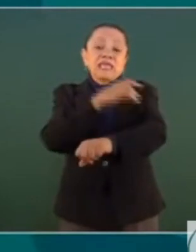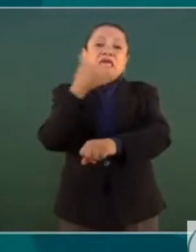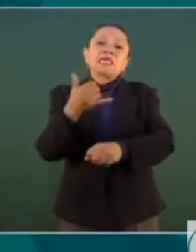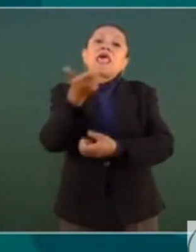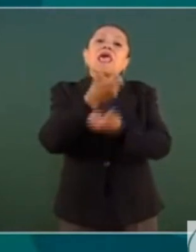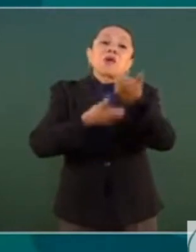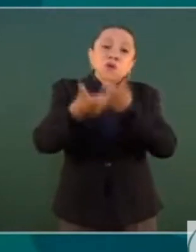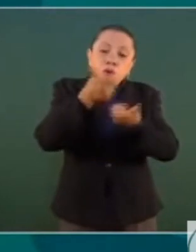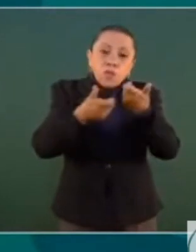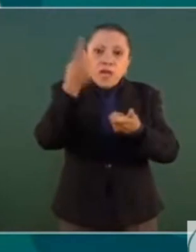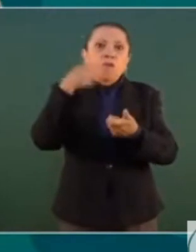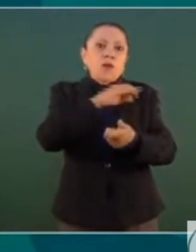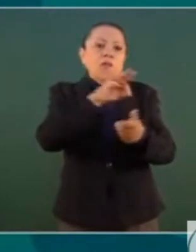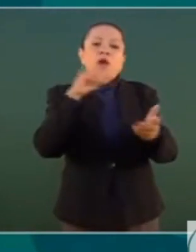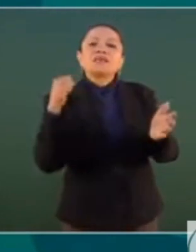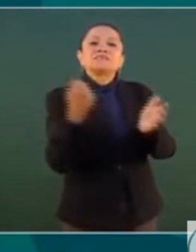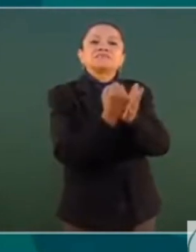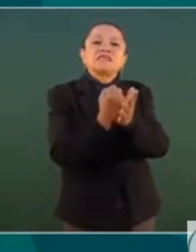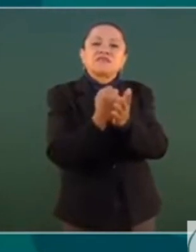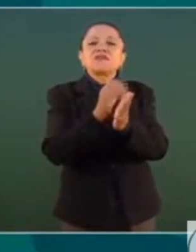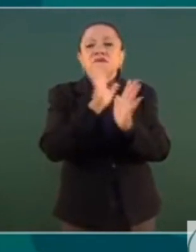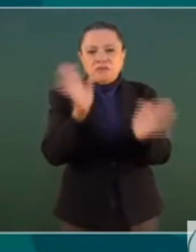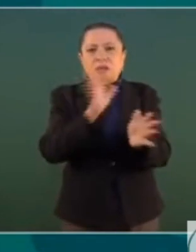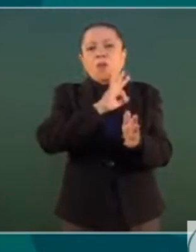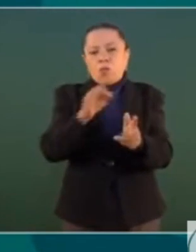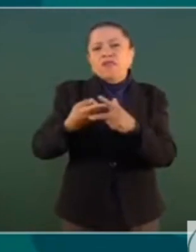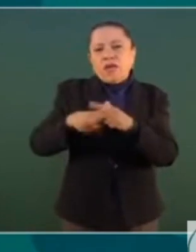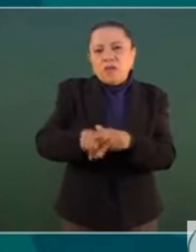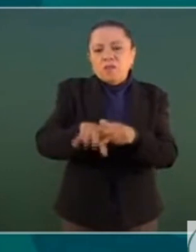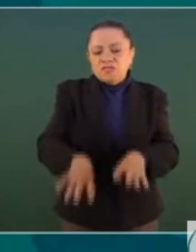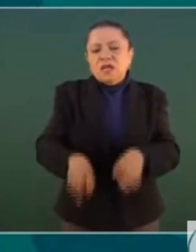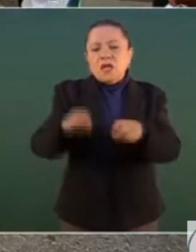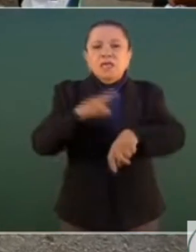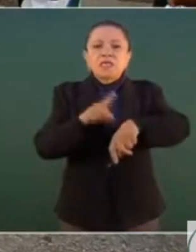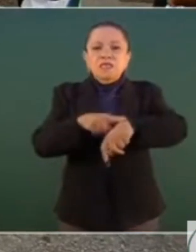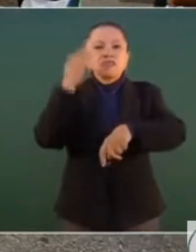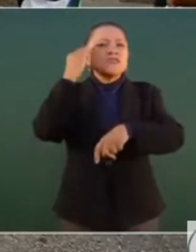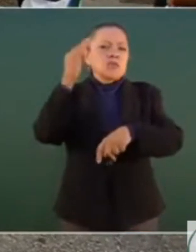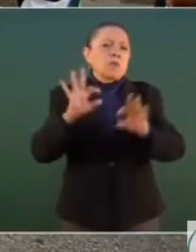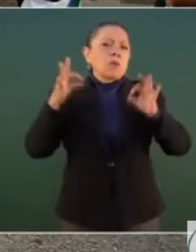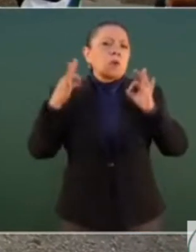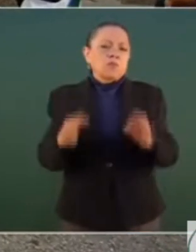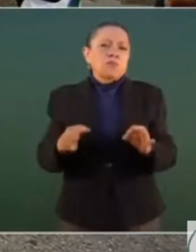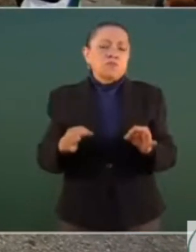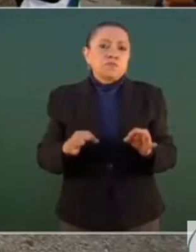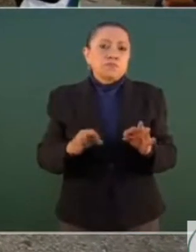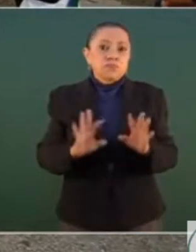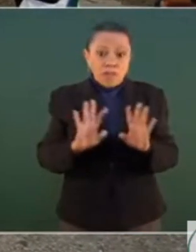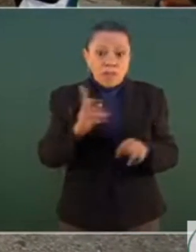pueda ser certificado e iniciar la explotación en tiempo y forma. Pero entonces,